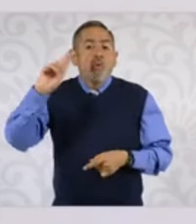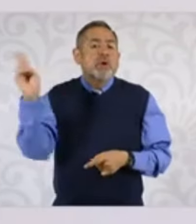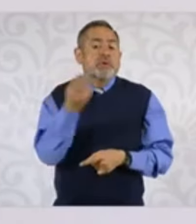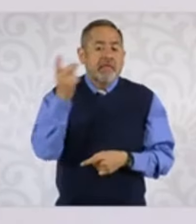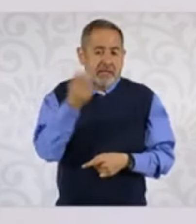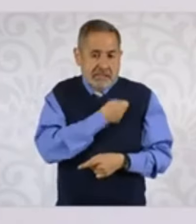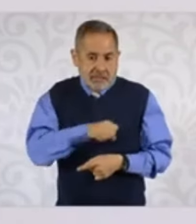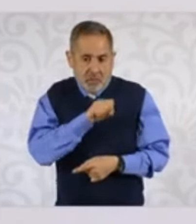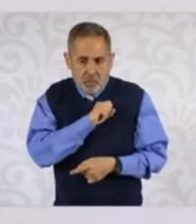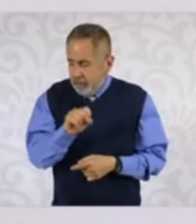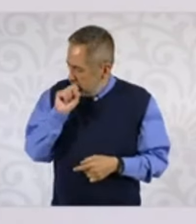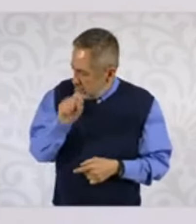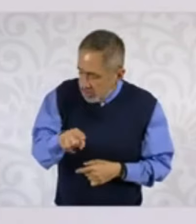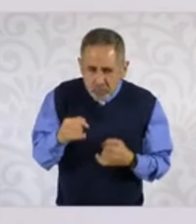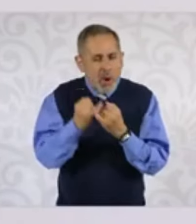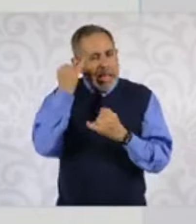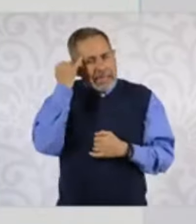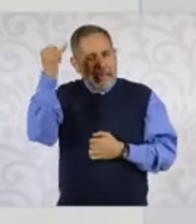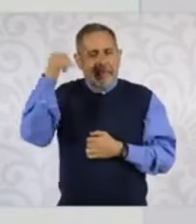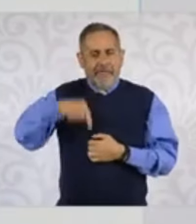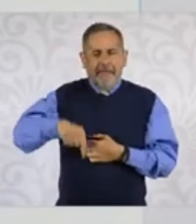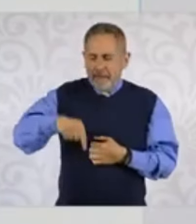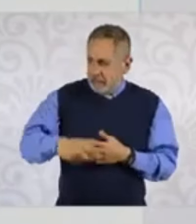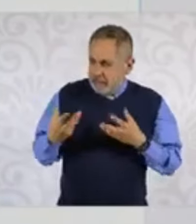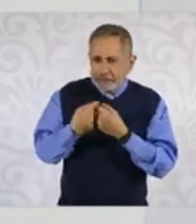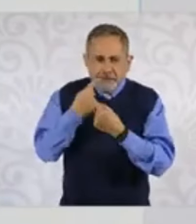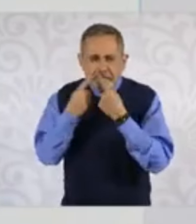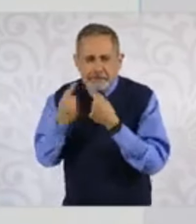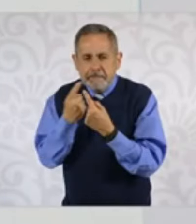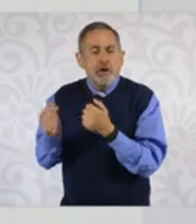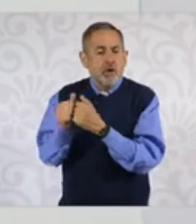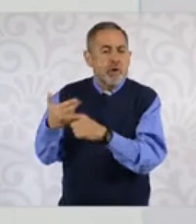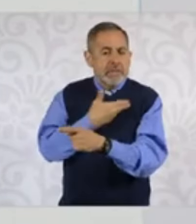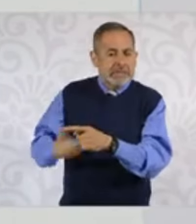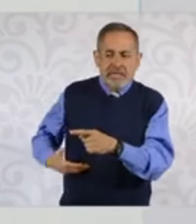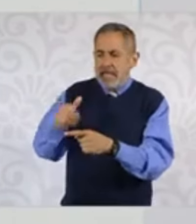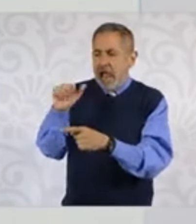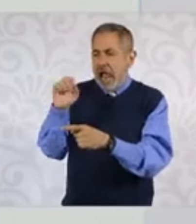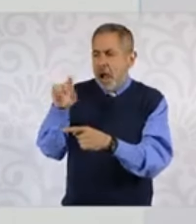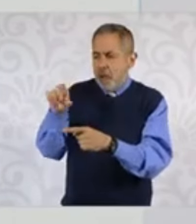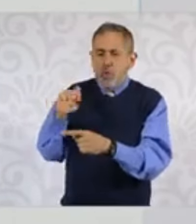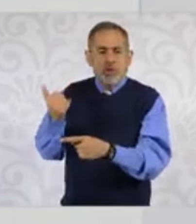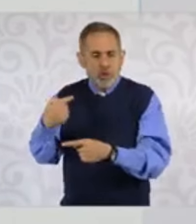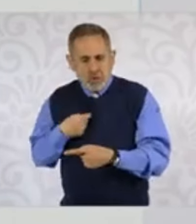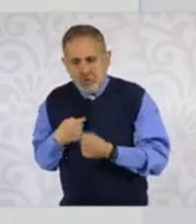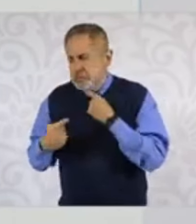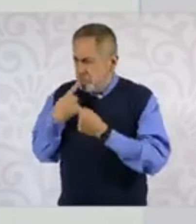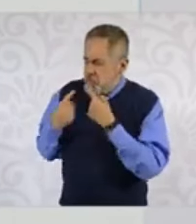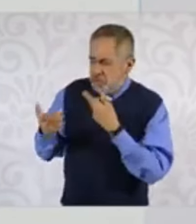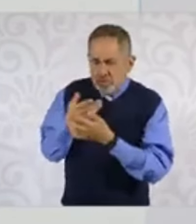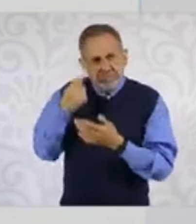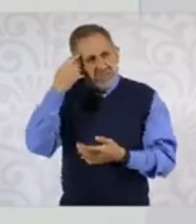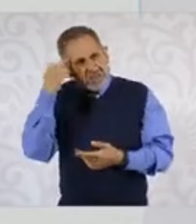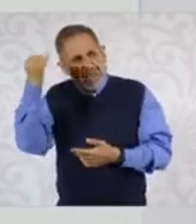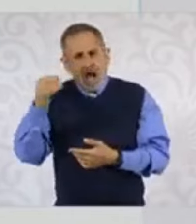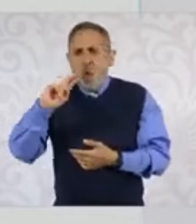tendrían que pagar hasta el tres, ¿sí? Entonces siempre tiene que ser un día hábil. Así que para ustedes, en esta ocasión, el